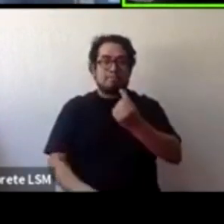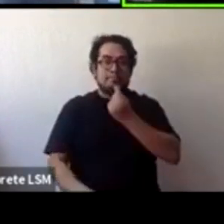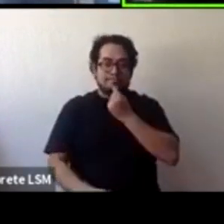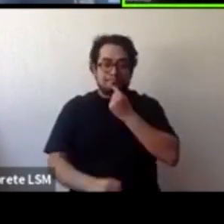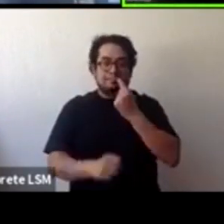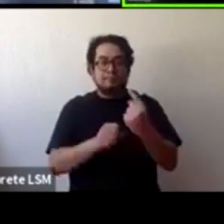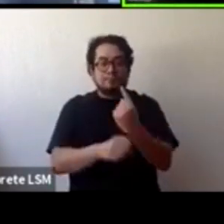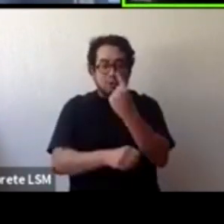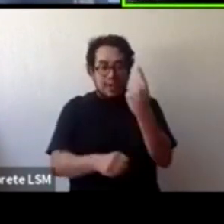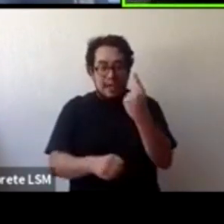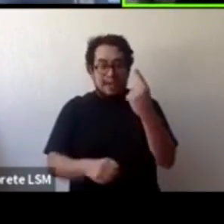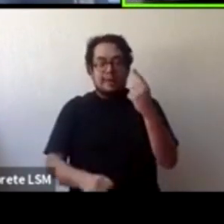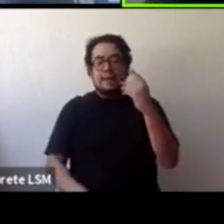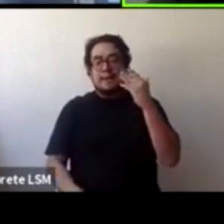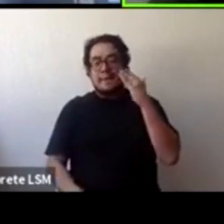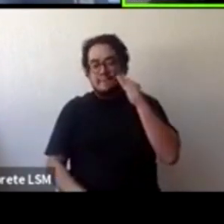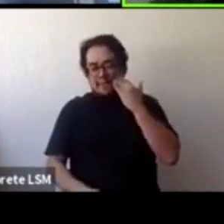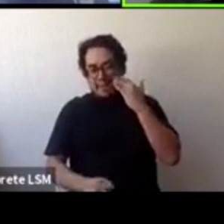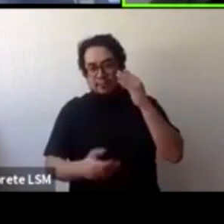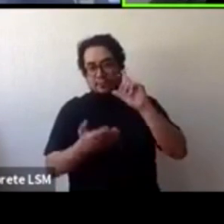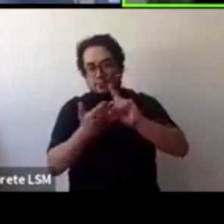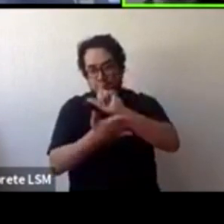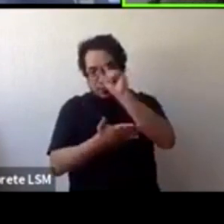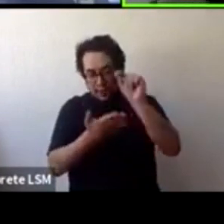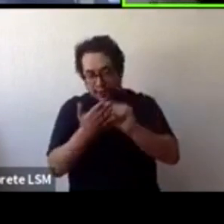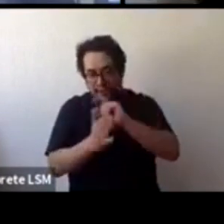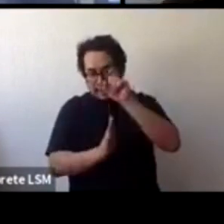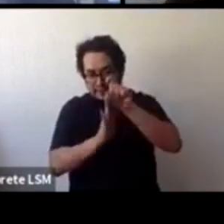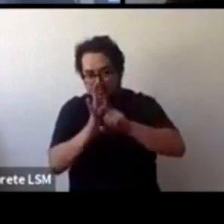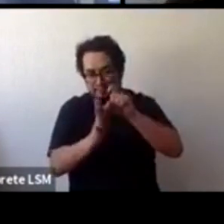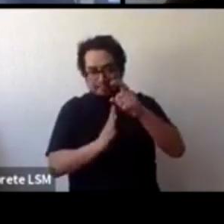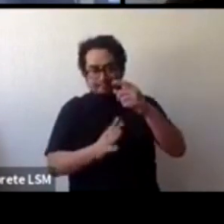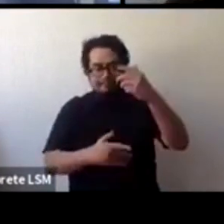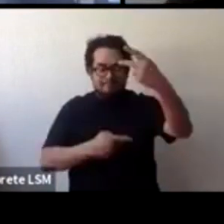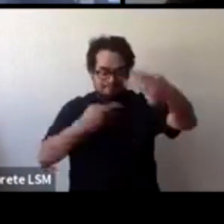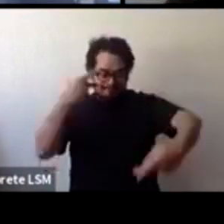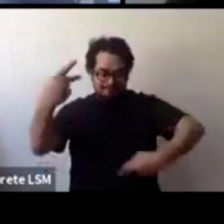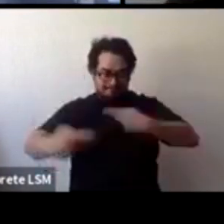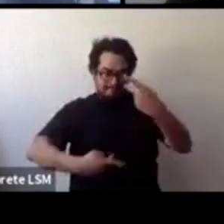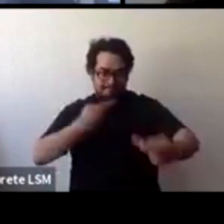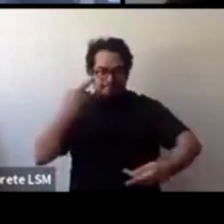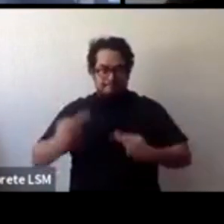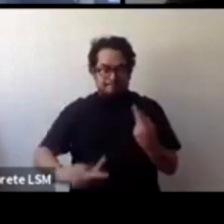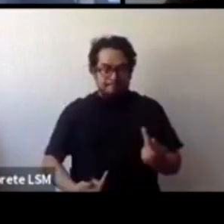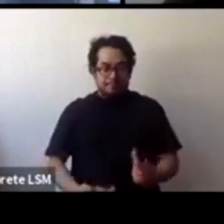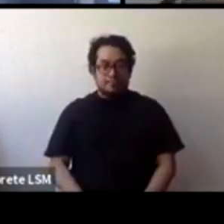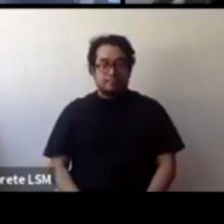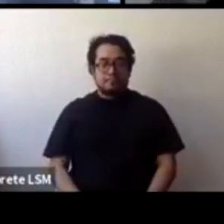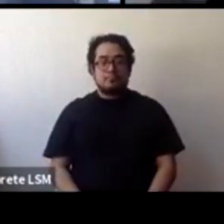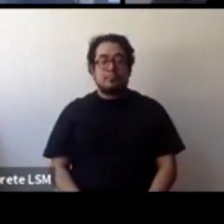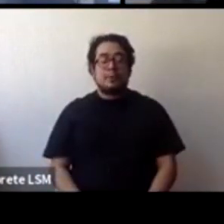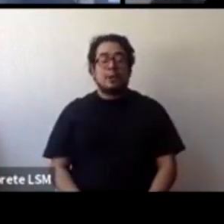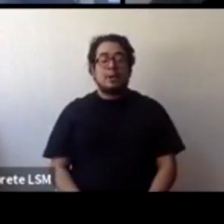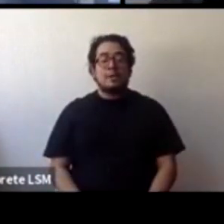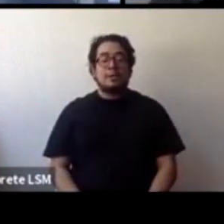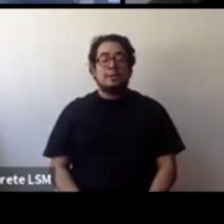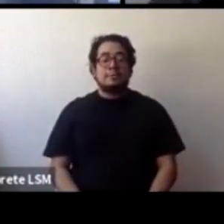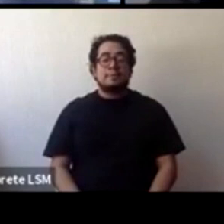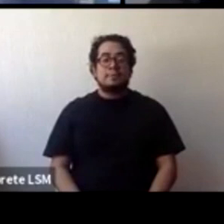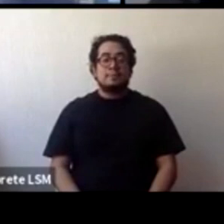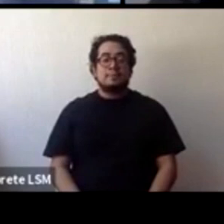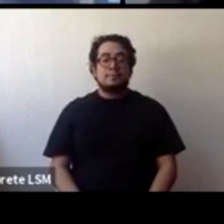redes sociales hacia dónde voltear a ver? Sí, esa es una excelente pregunta. Nosotros hicimos